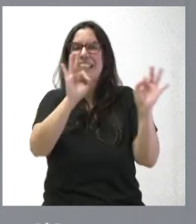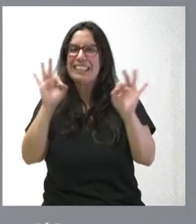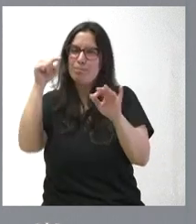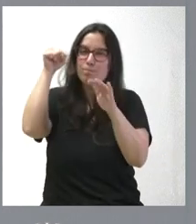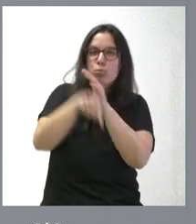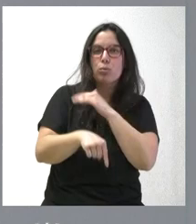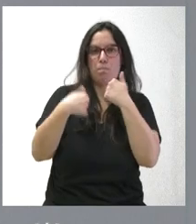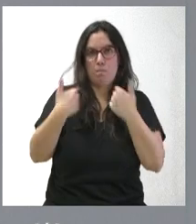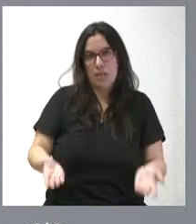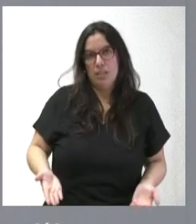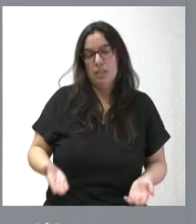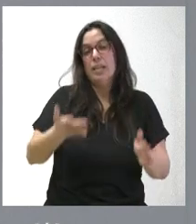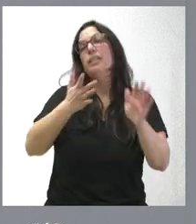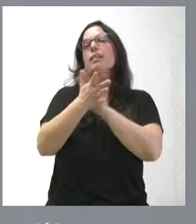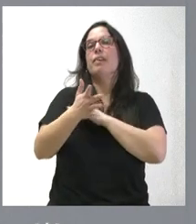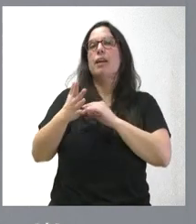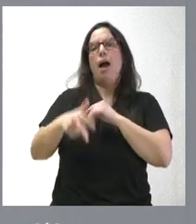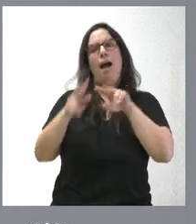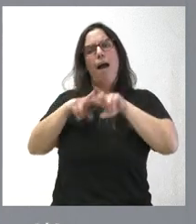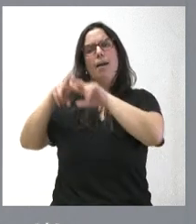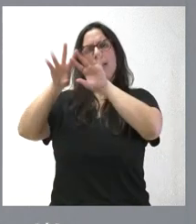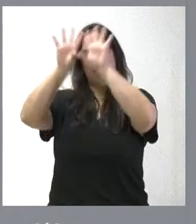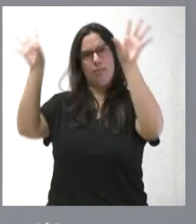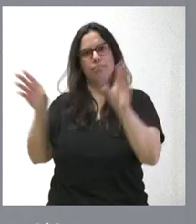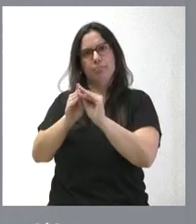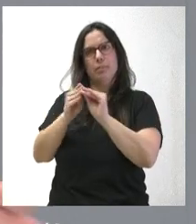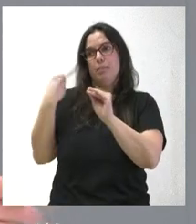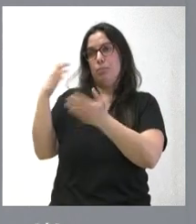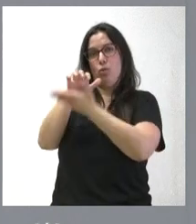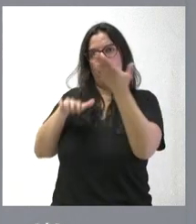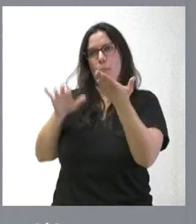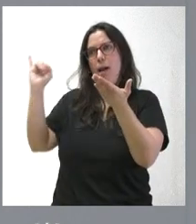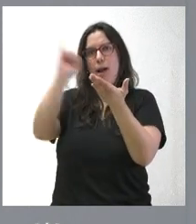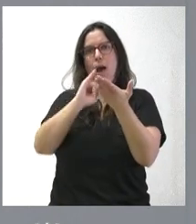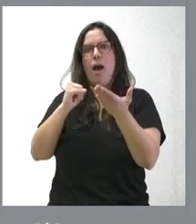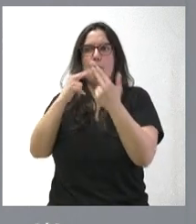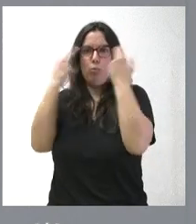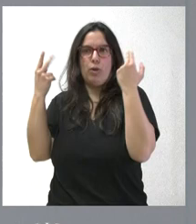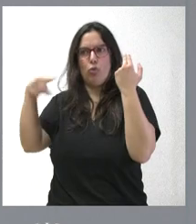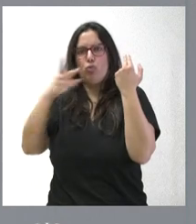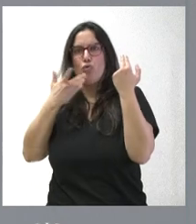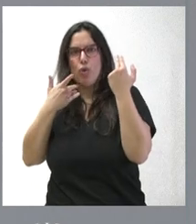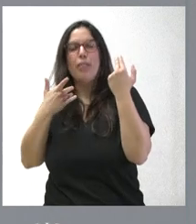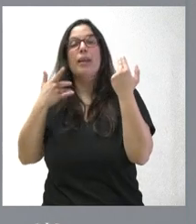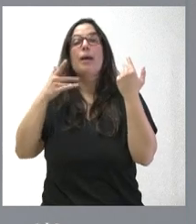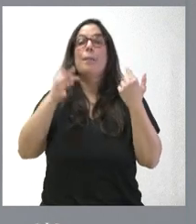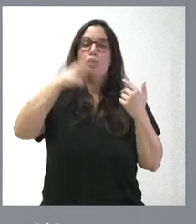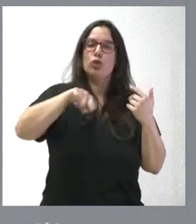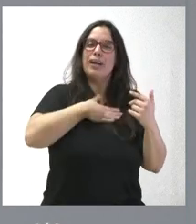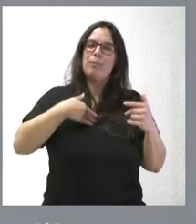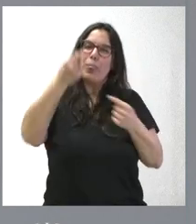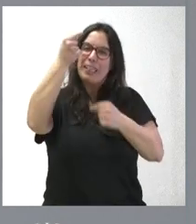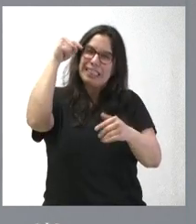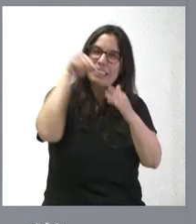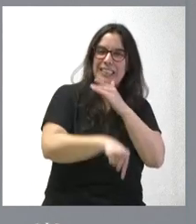Digamos que hay una valoración de un análisis global de los servicios públicos de Castilla y León, que es la que ustedes conocen y no os aquí van a repasar, pero sí que queremos nosotros entrar al detalle